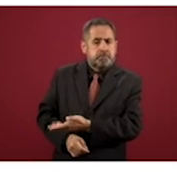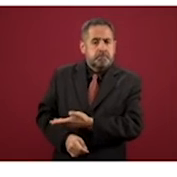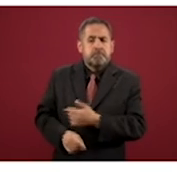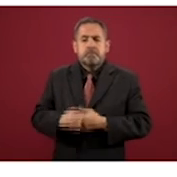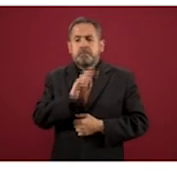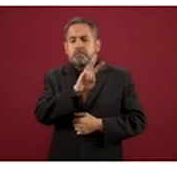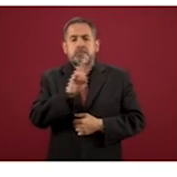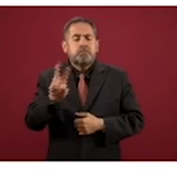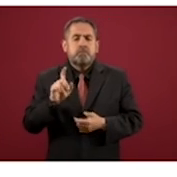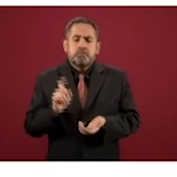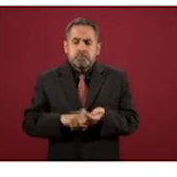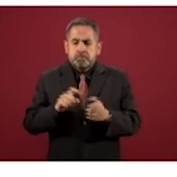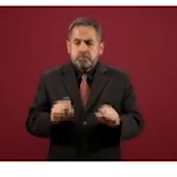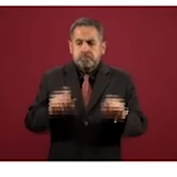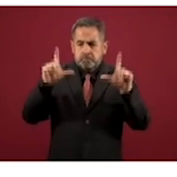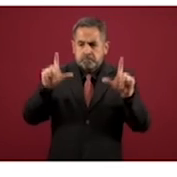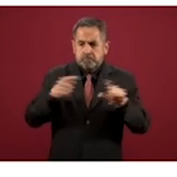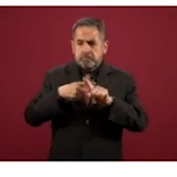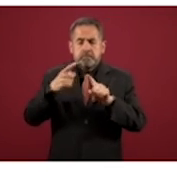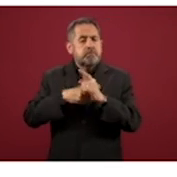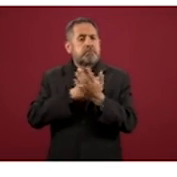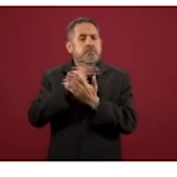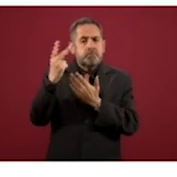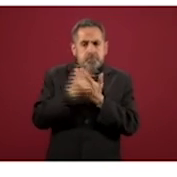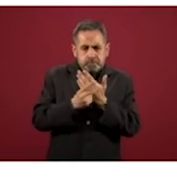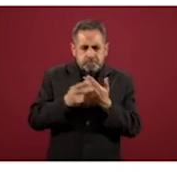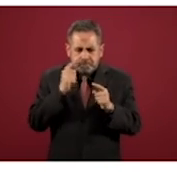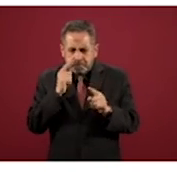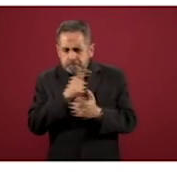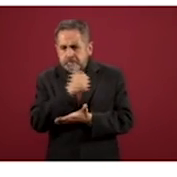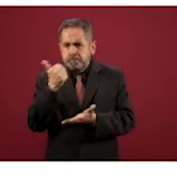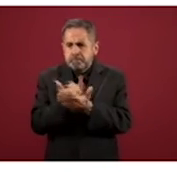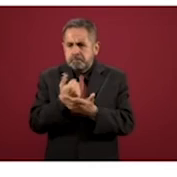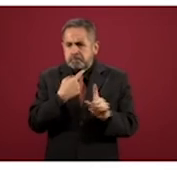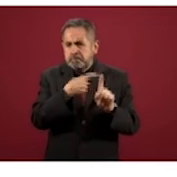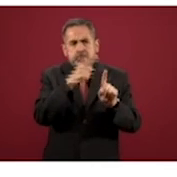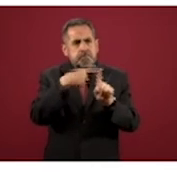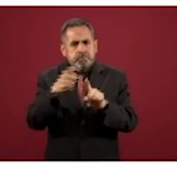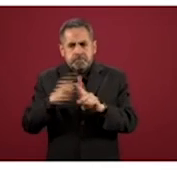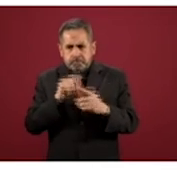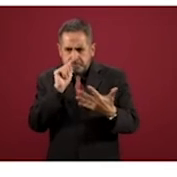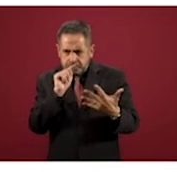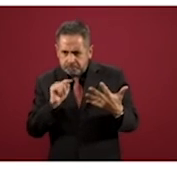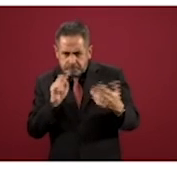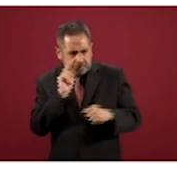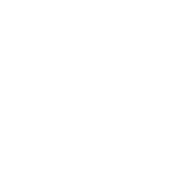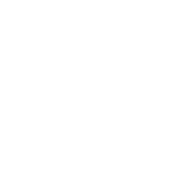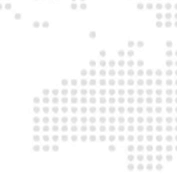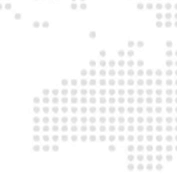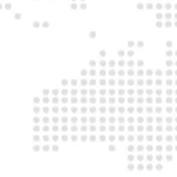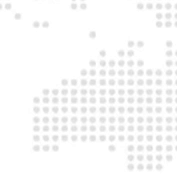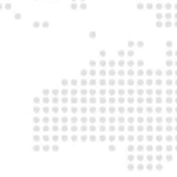diferentes ciudades que estamos concluyendo las intervenciones a través de este programa.